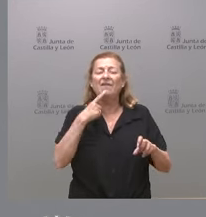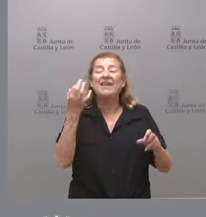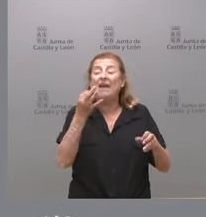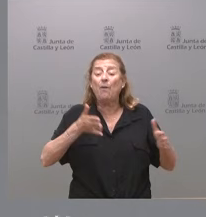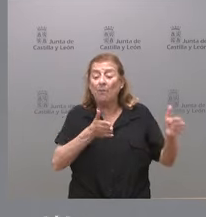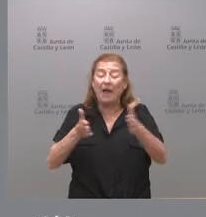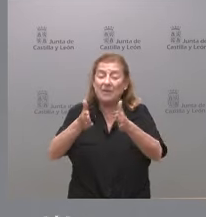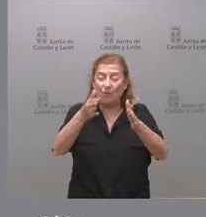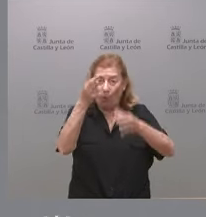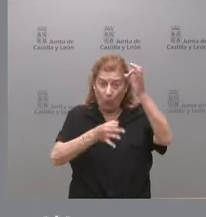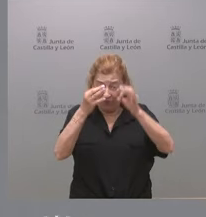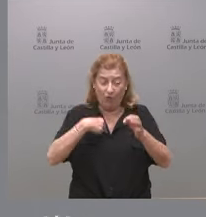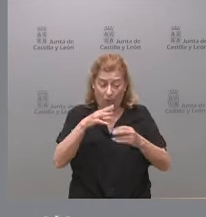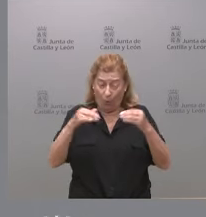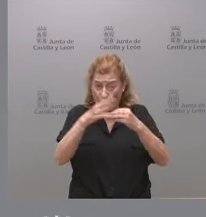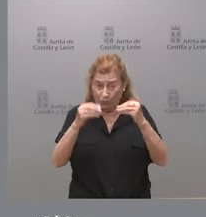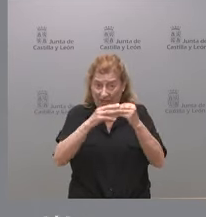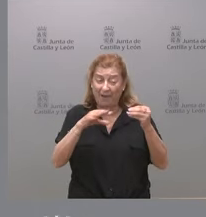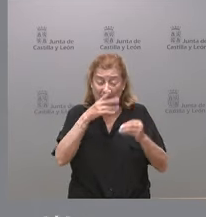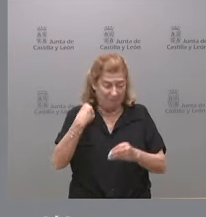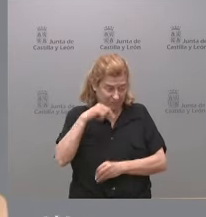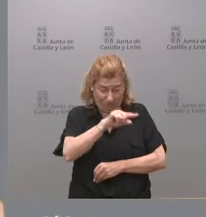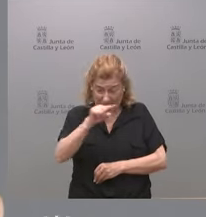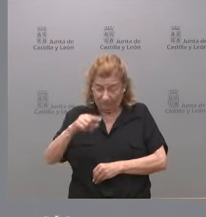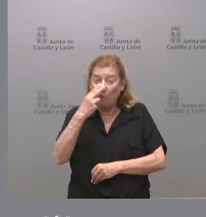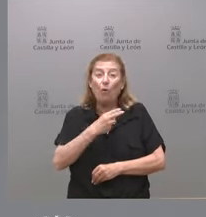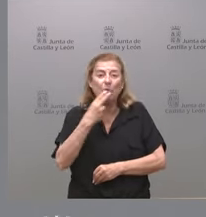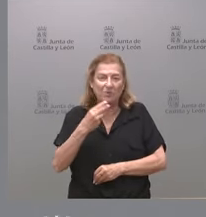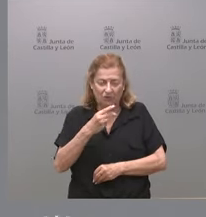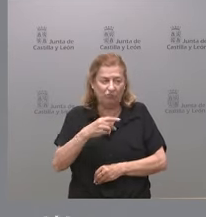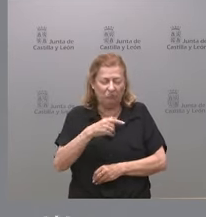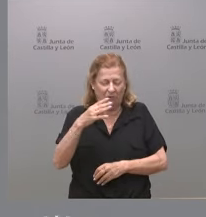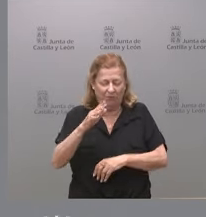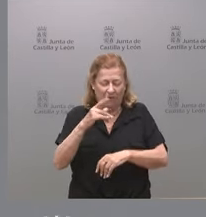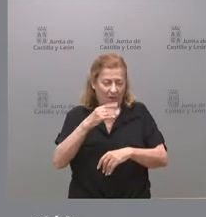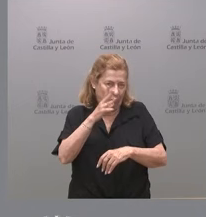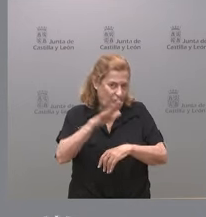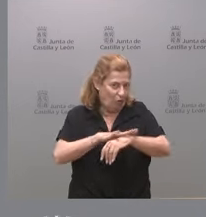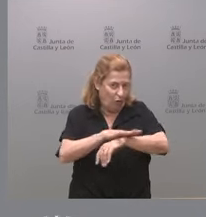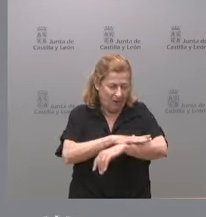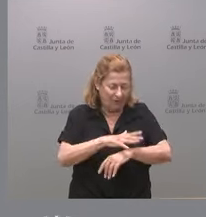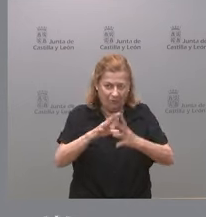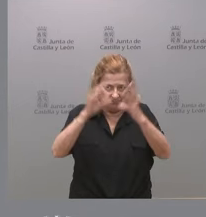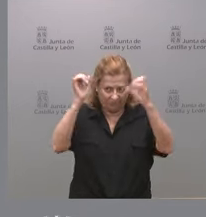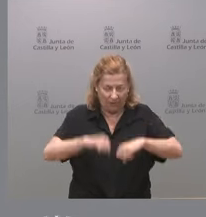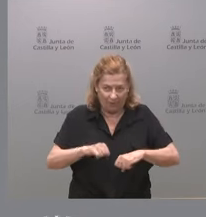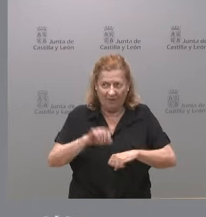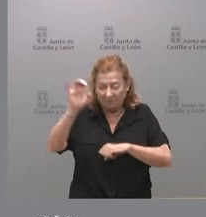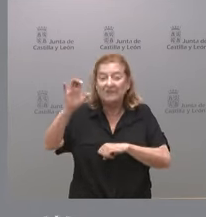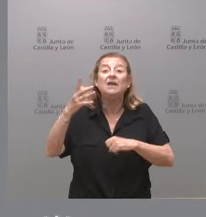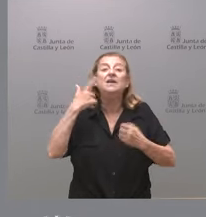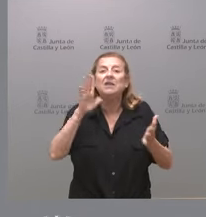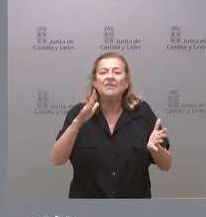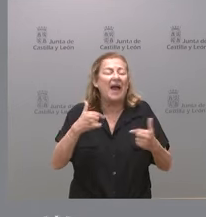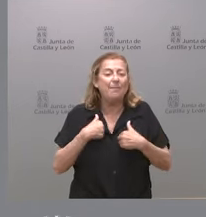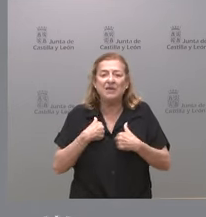utilizar en relación con estos compromisos que parece que el gobierno estaría dispuesto a asumir con los separatistas de una comunidad autónoma pues mira a mí no